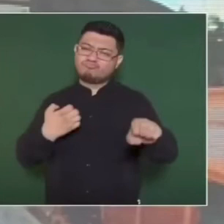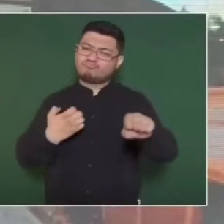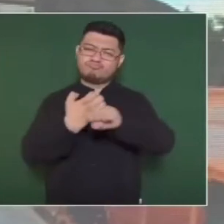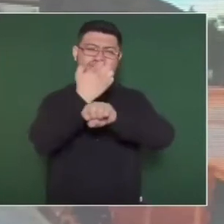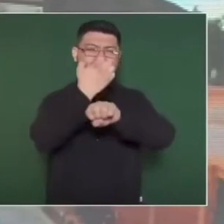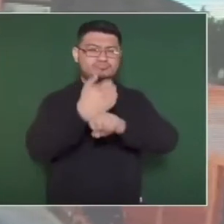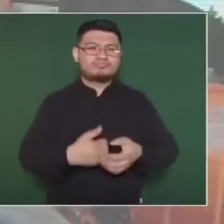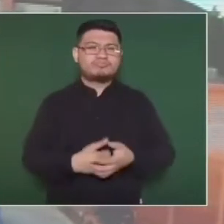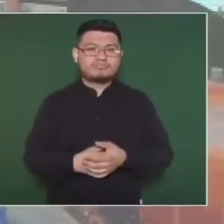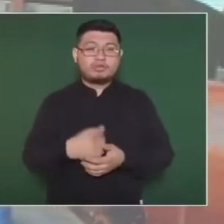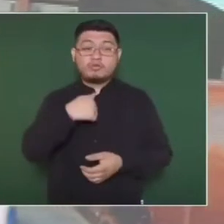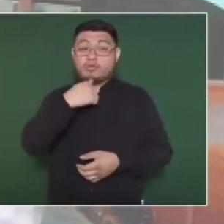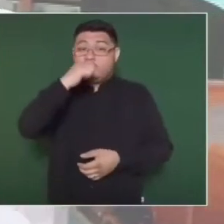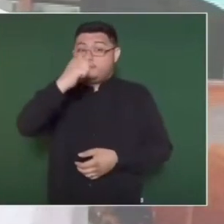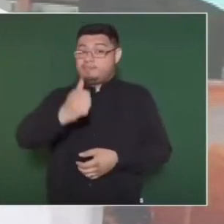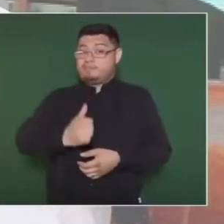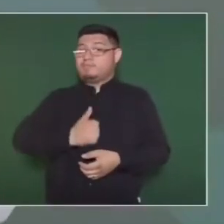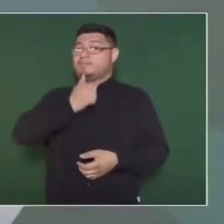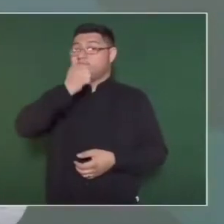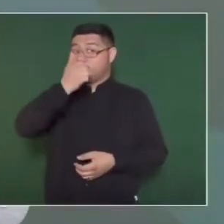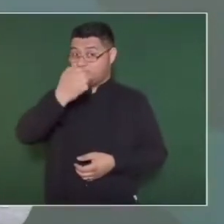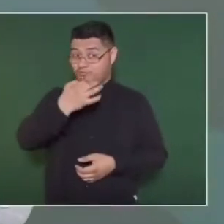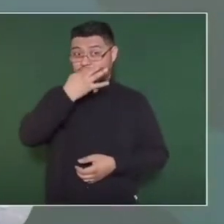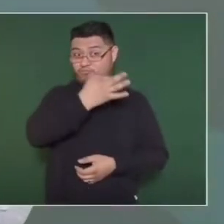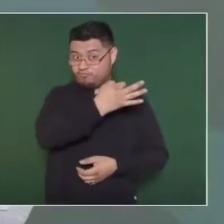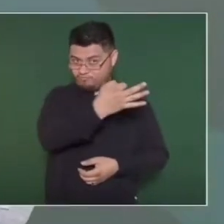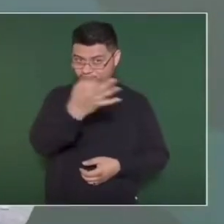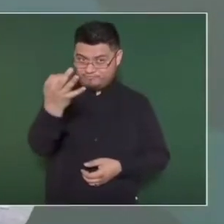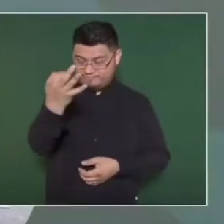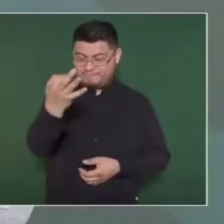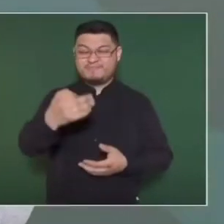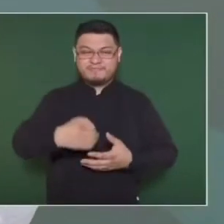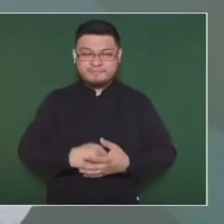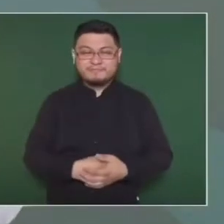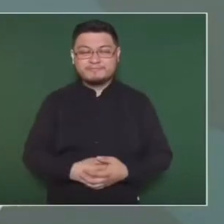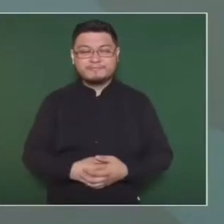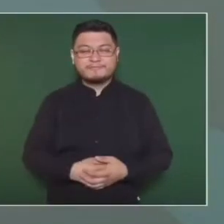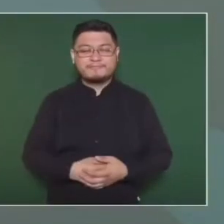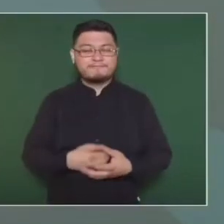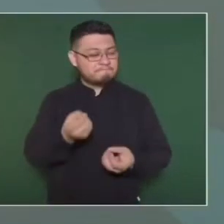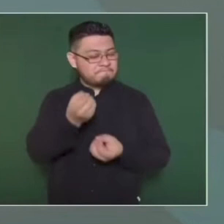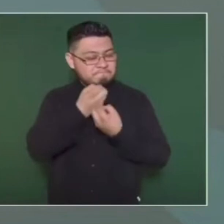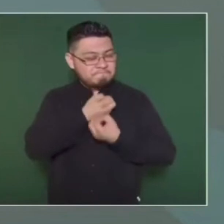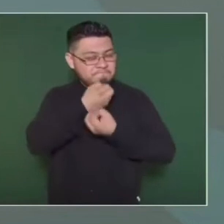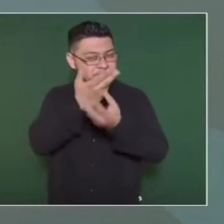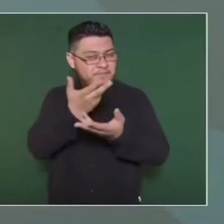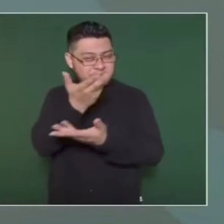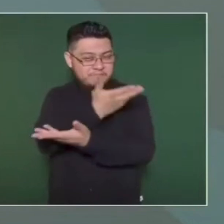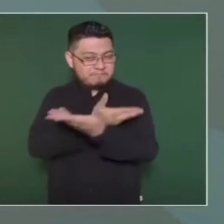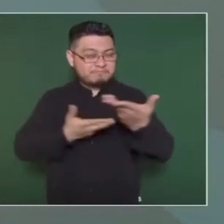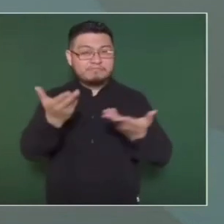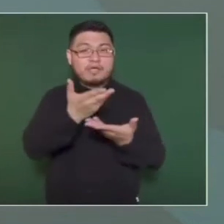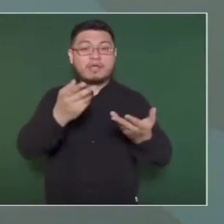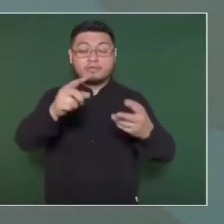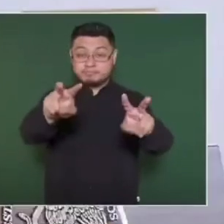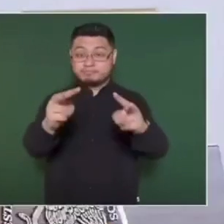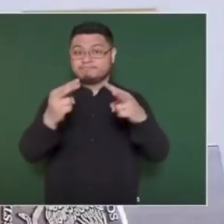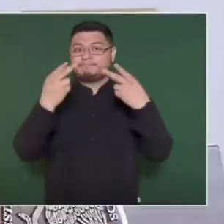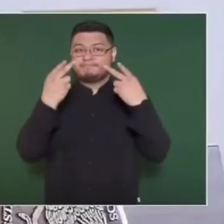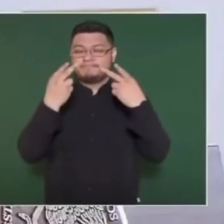aprovecho para mandar un mensaje a todos los que nos están viendo,